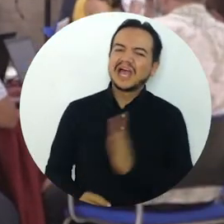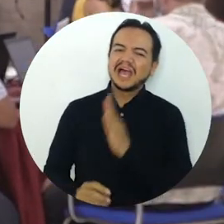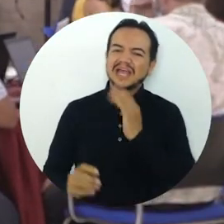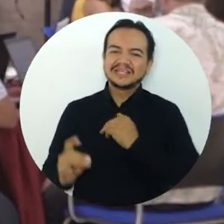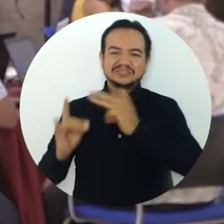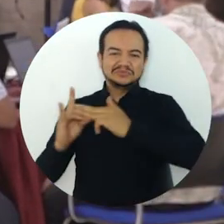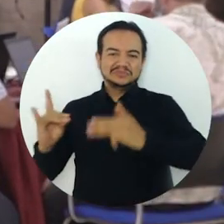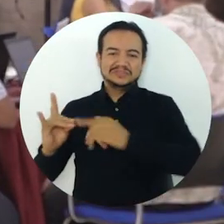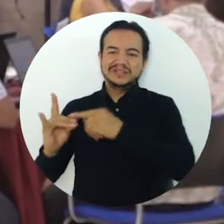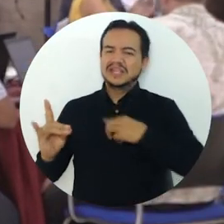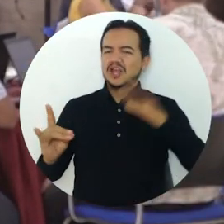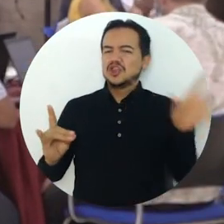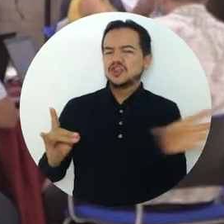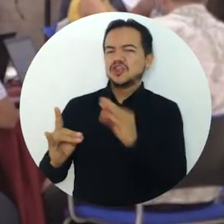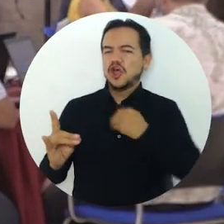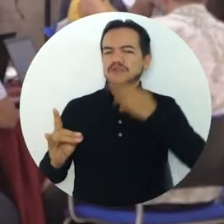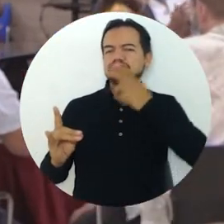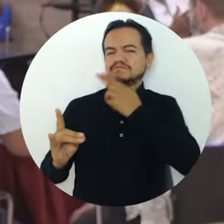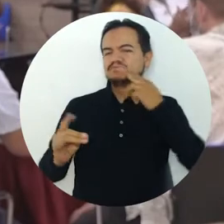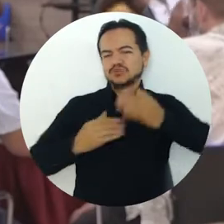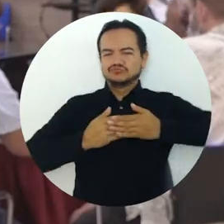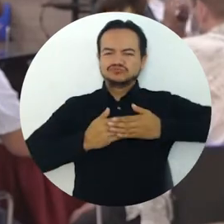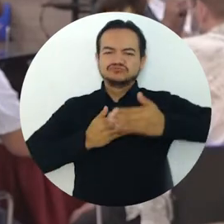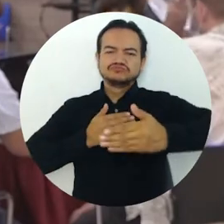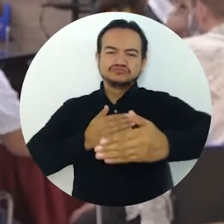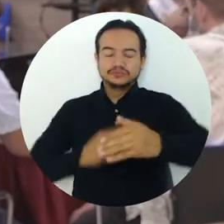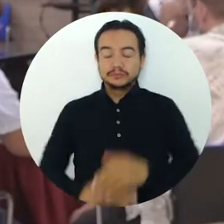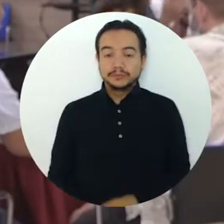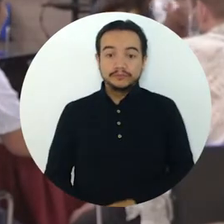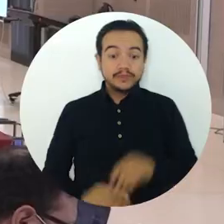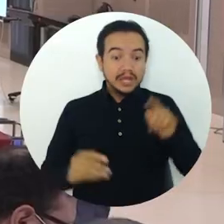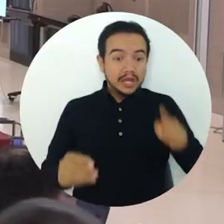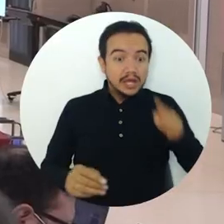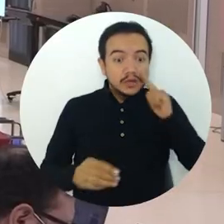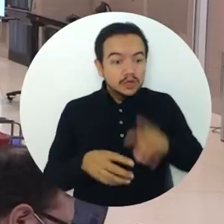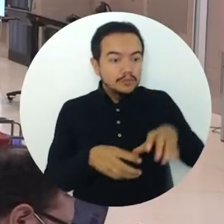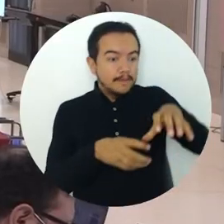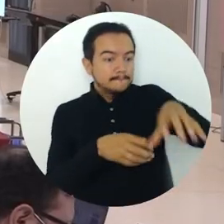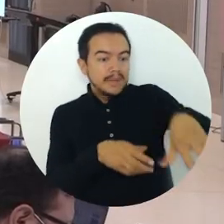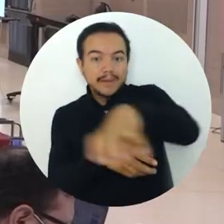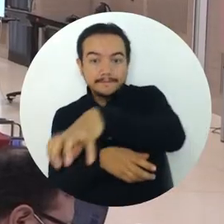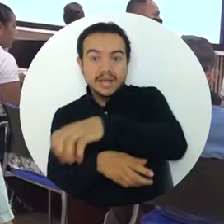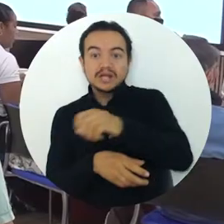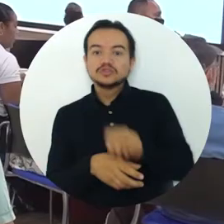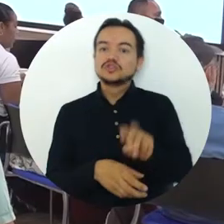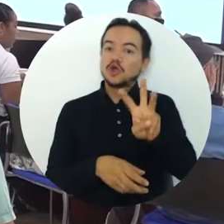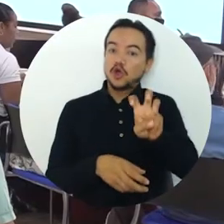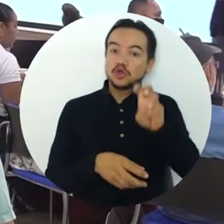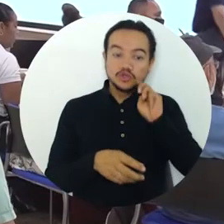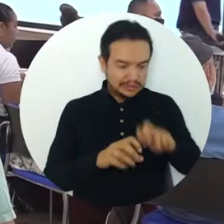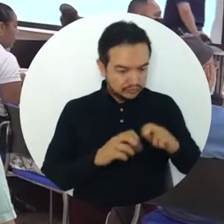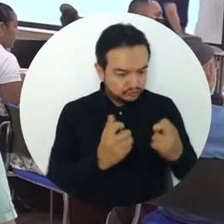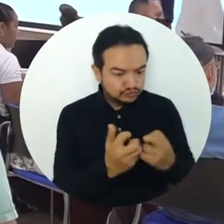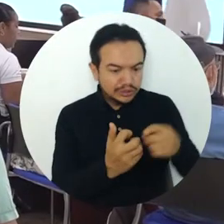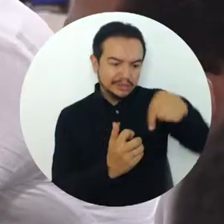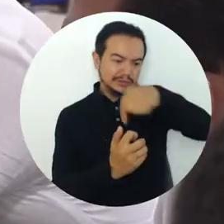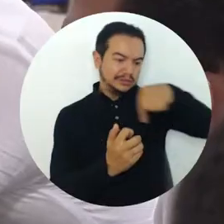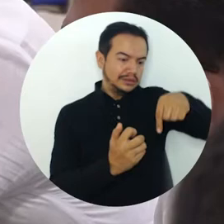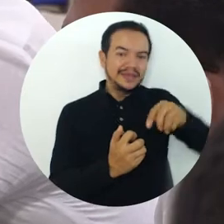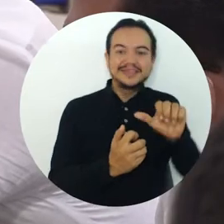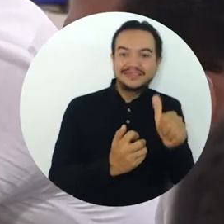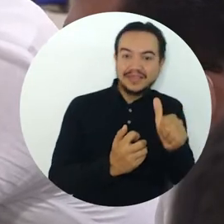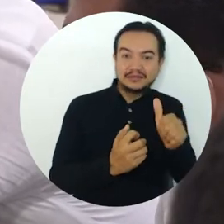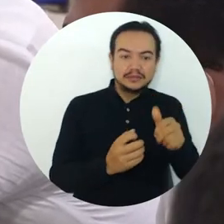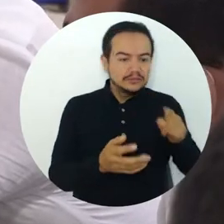Es, digamos, lo habitual también en la universidad, el compromiso que tienen las personas que la integran. Fueron ocho mesas conformadas por diez representantes de distintas